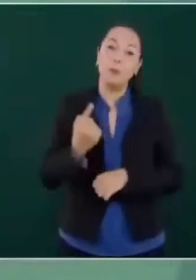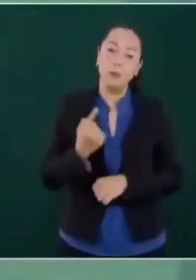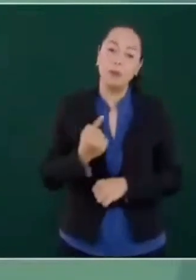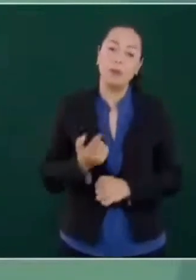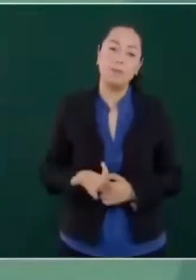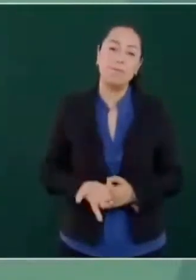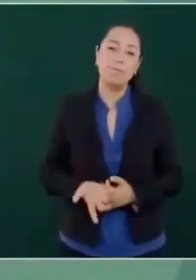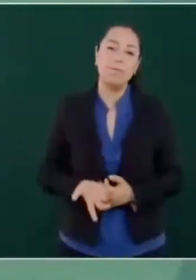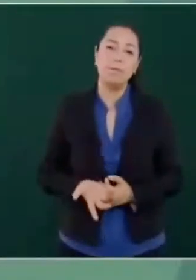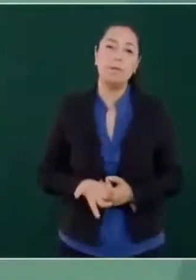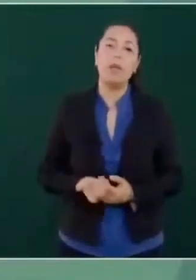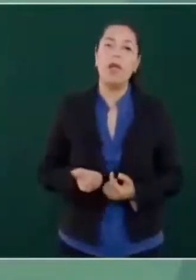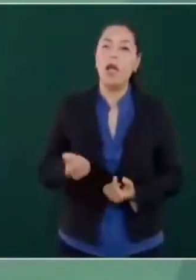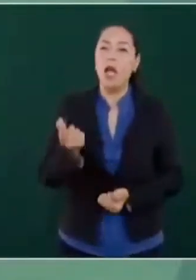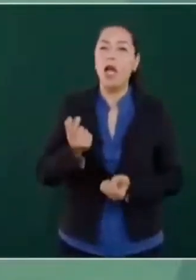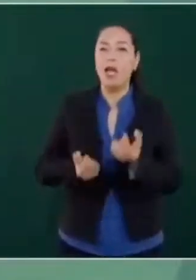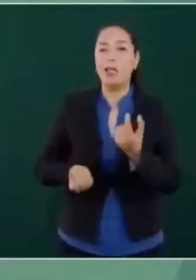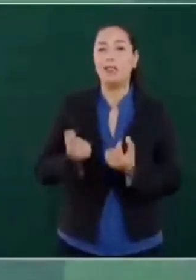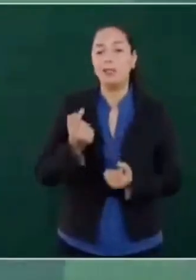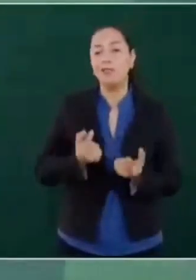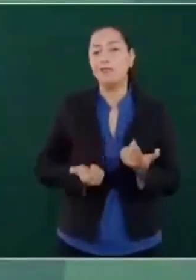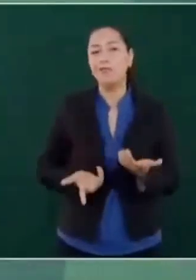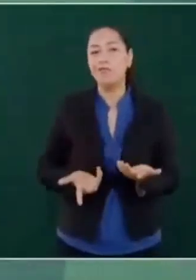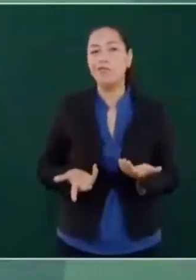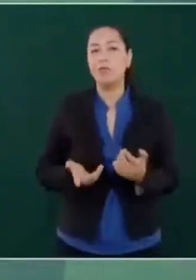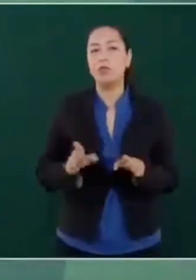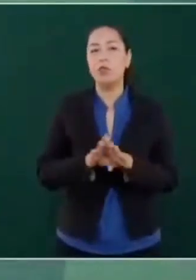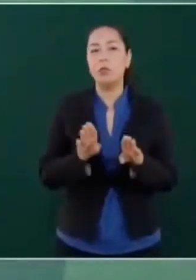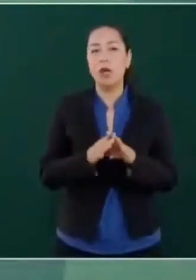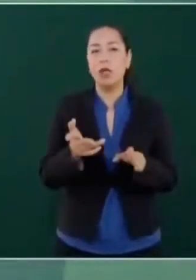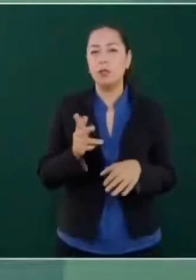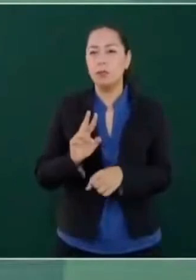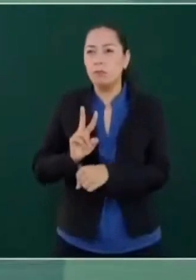están como sopilotes.